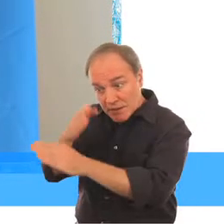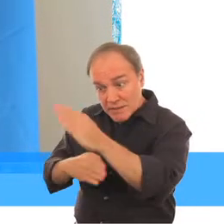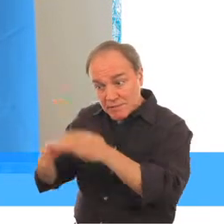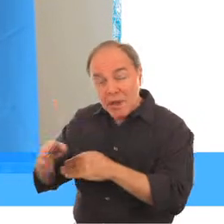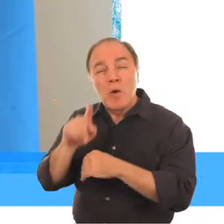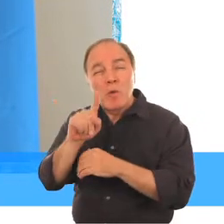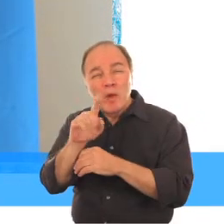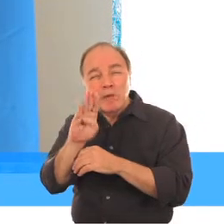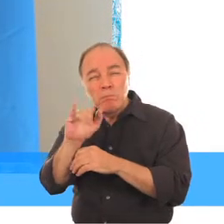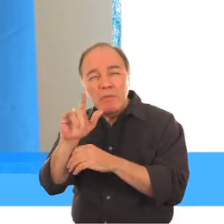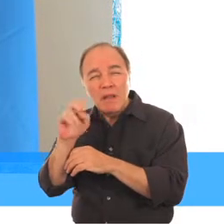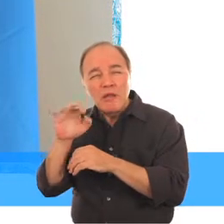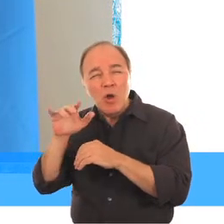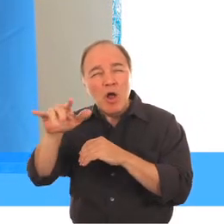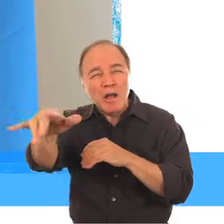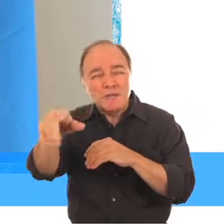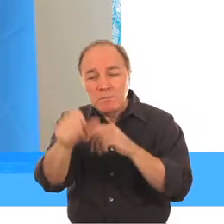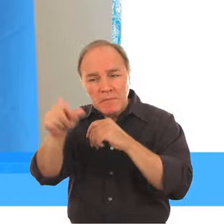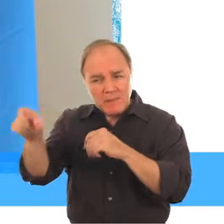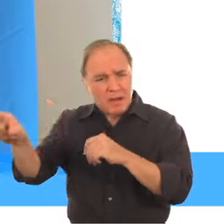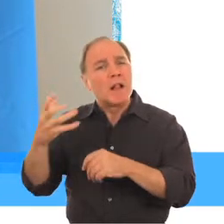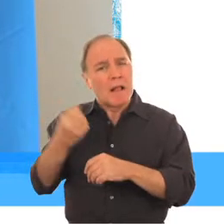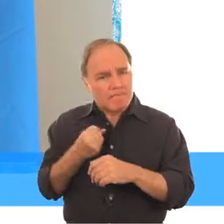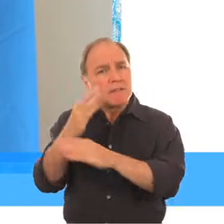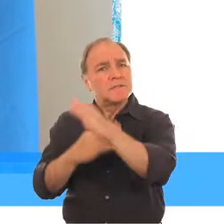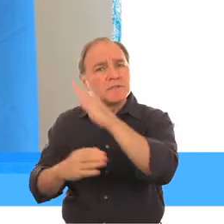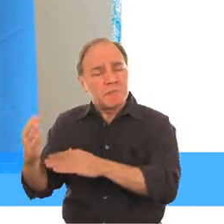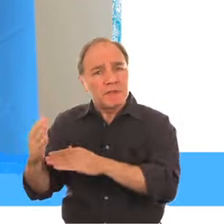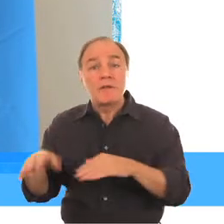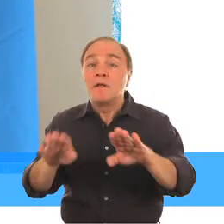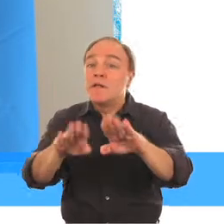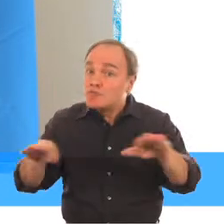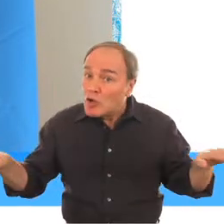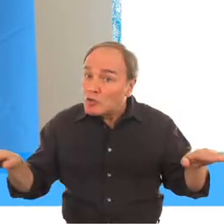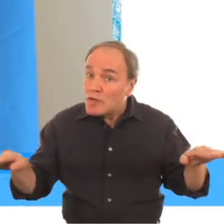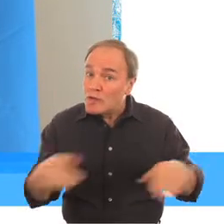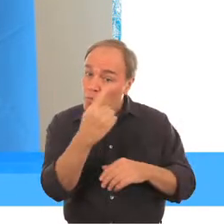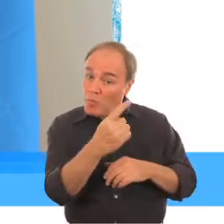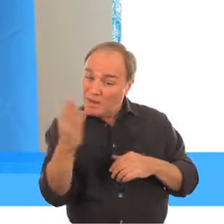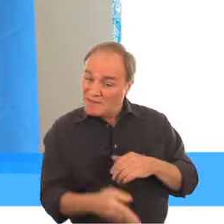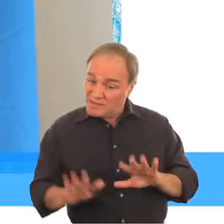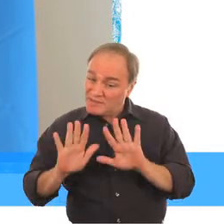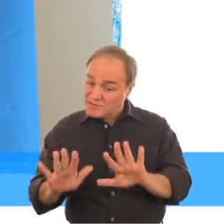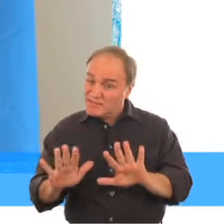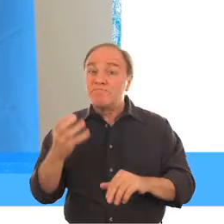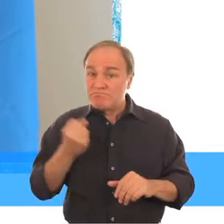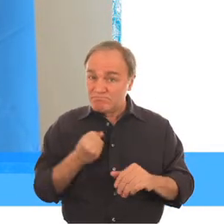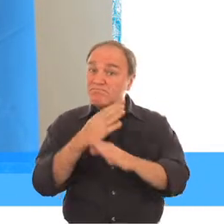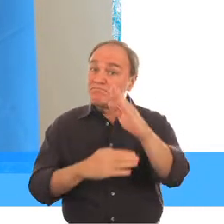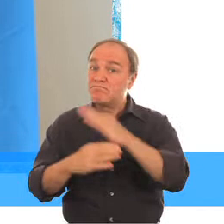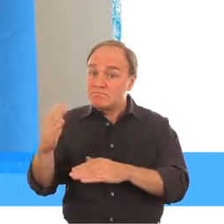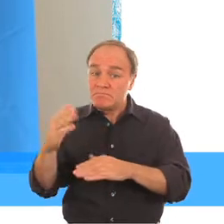mil millones de personas tienen alguna discapacidad. Al menos uno de cada diez niños en el mundo tiene una discapacidad y el 80%